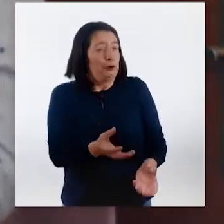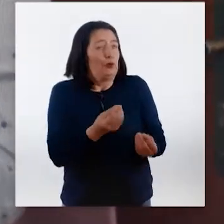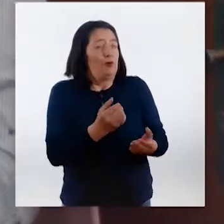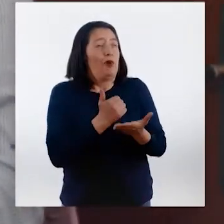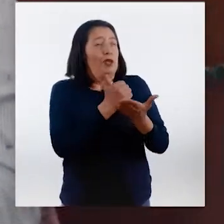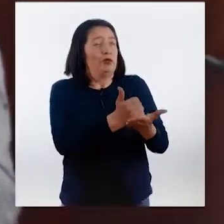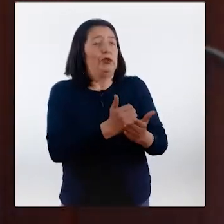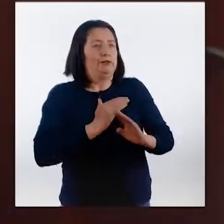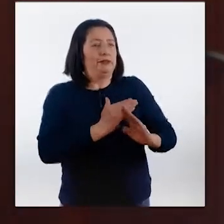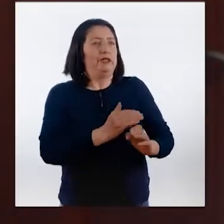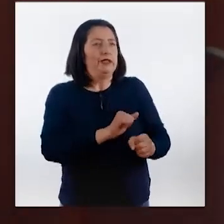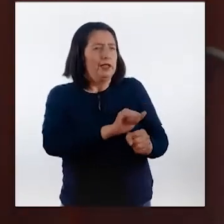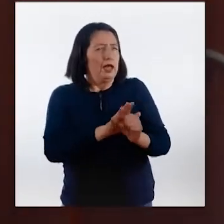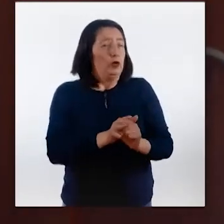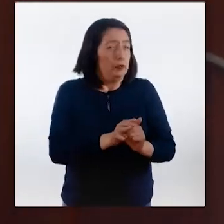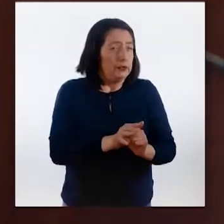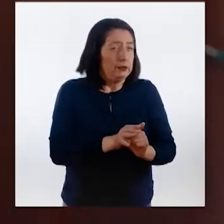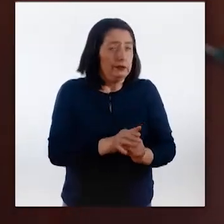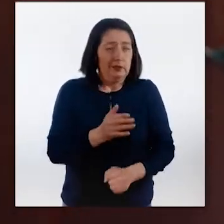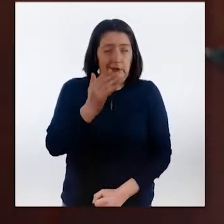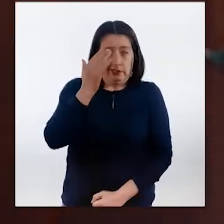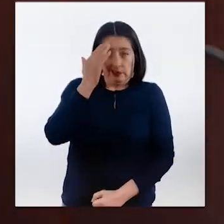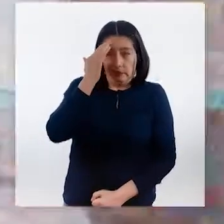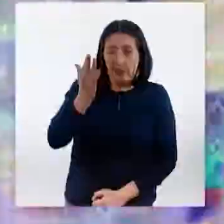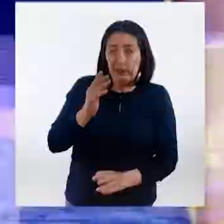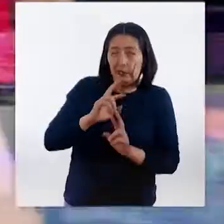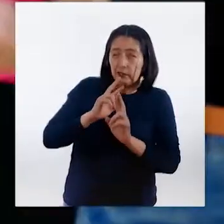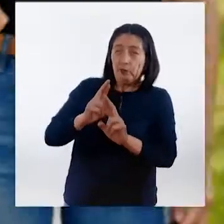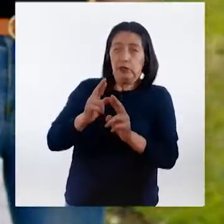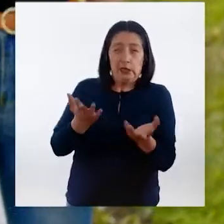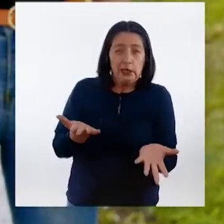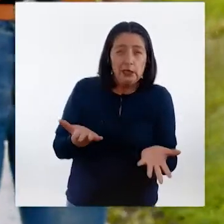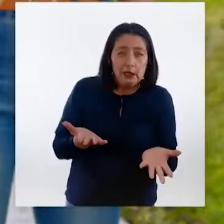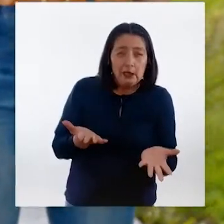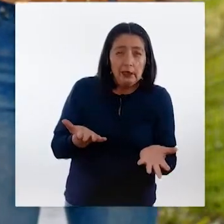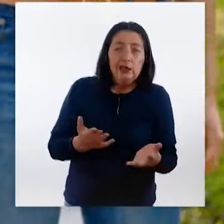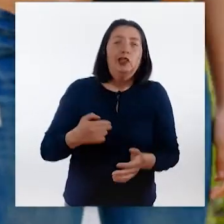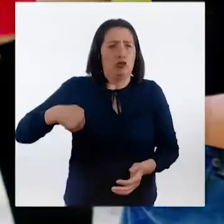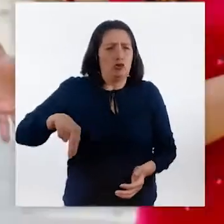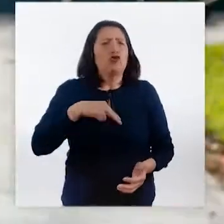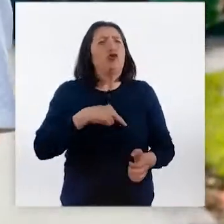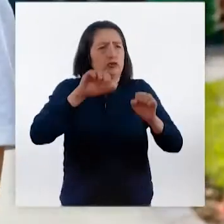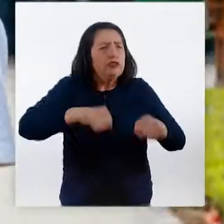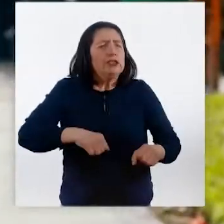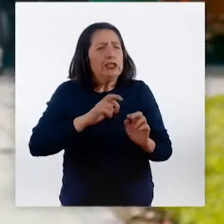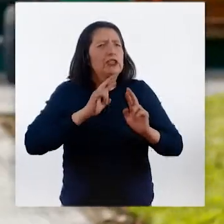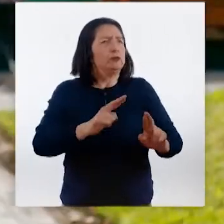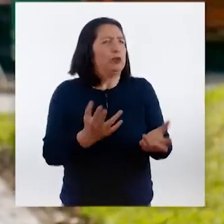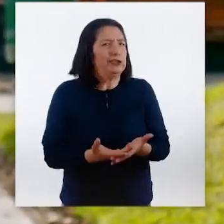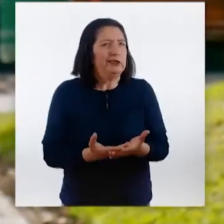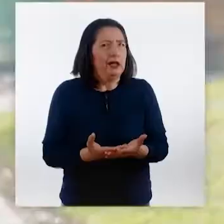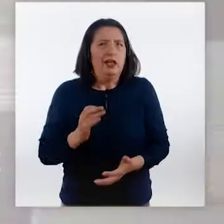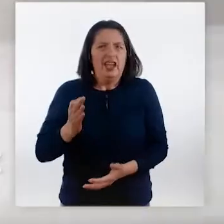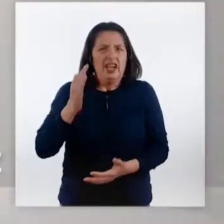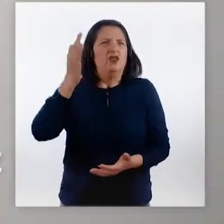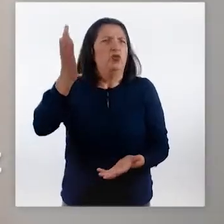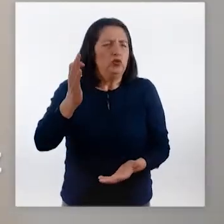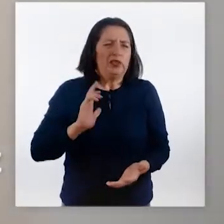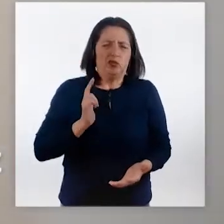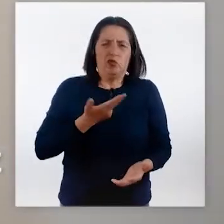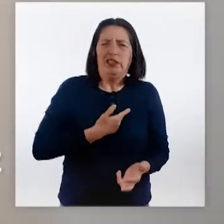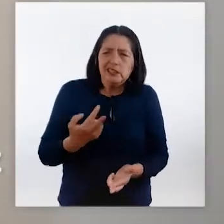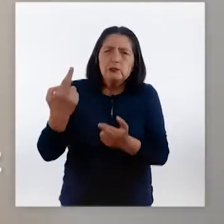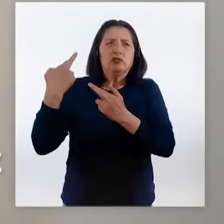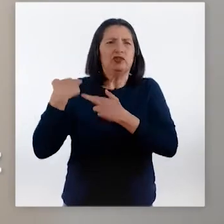¿Cómo podemos ayudar a prevenir la COVID-19? ¿Sabes cuál es la respuesta? ¡Nosotros somos la respuesta! Porque el